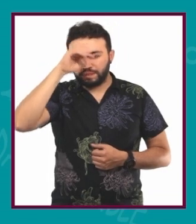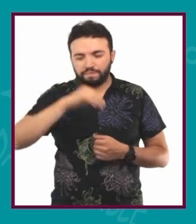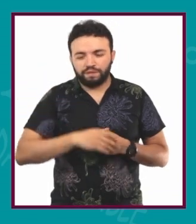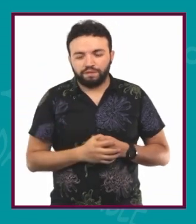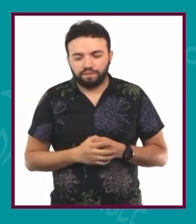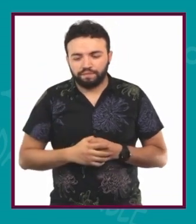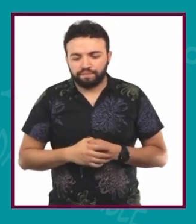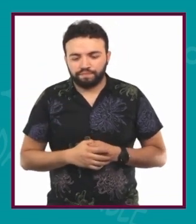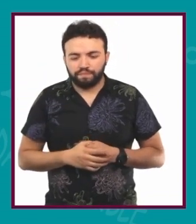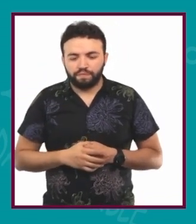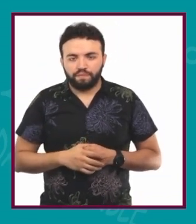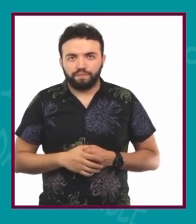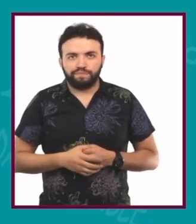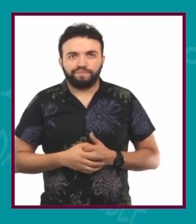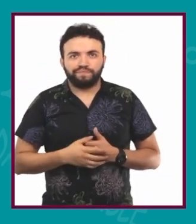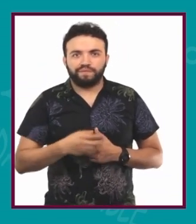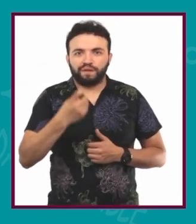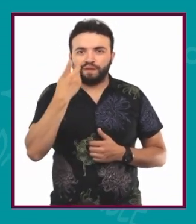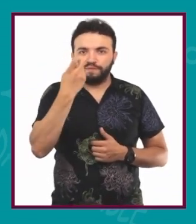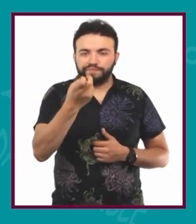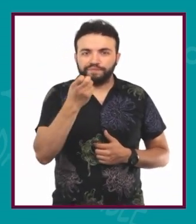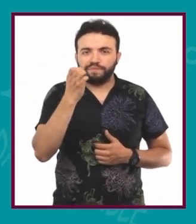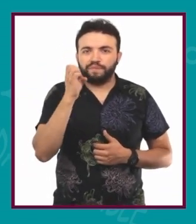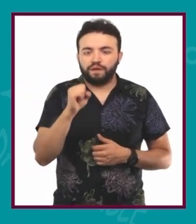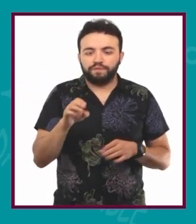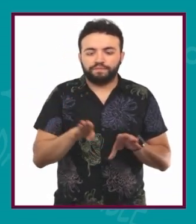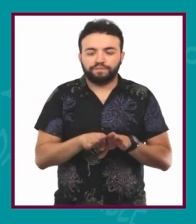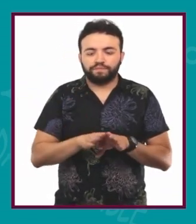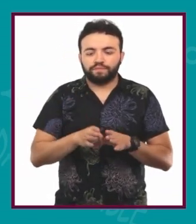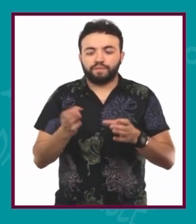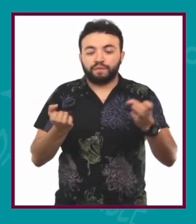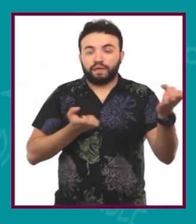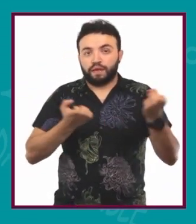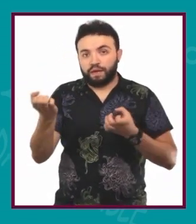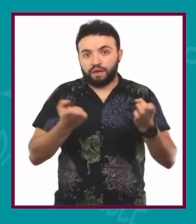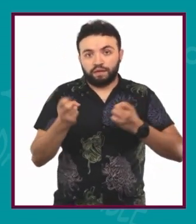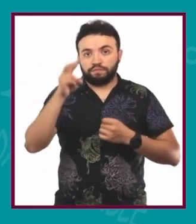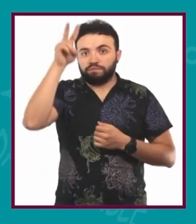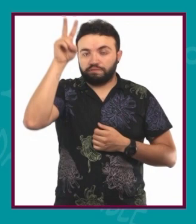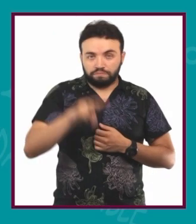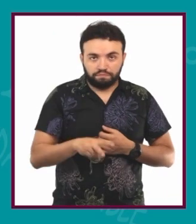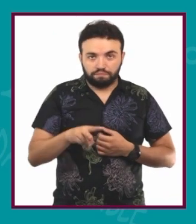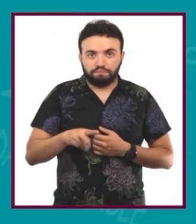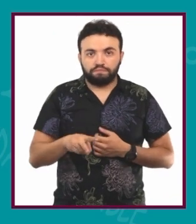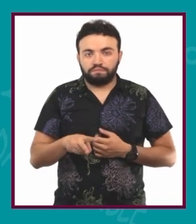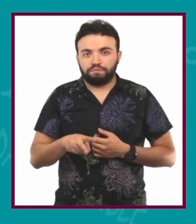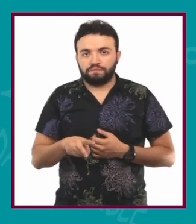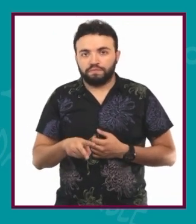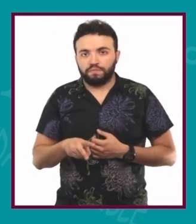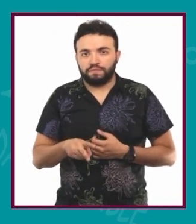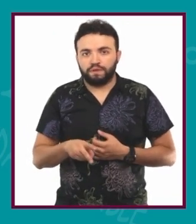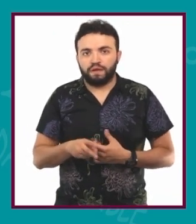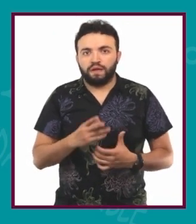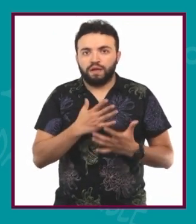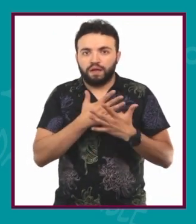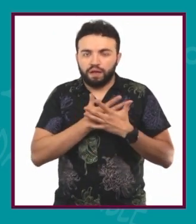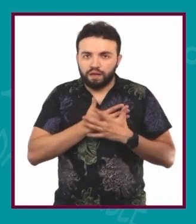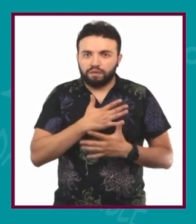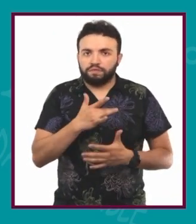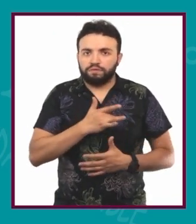La autonomía de pensamiento es un ejercicio real, concreto, afectivo de